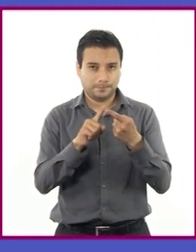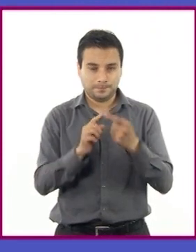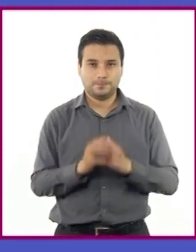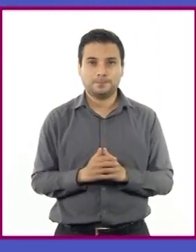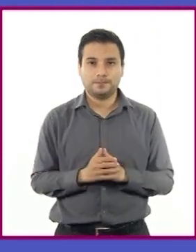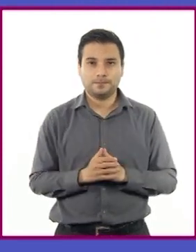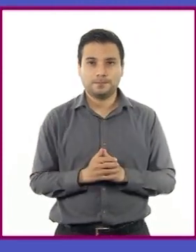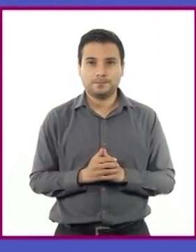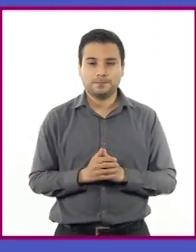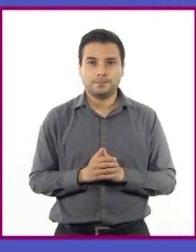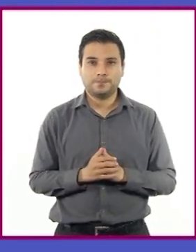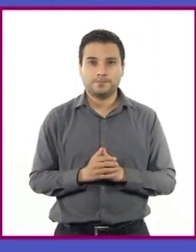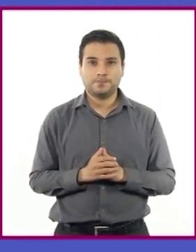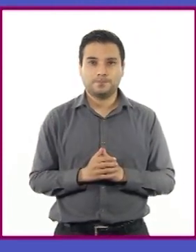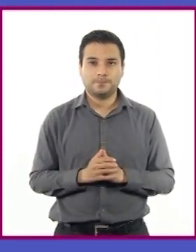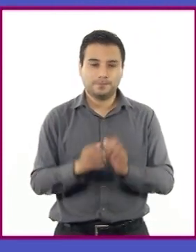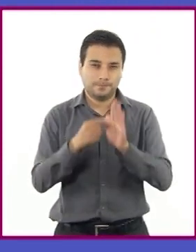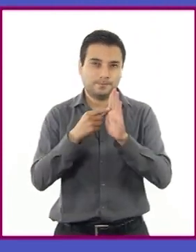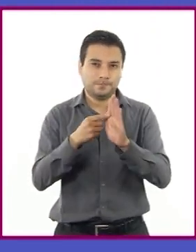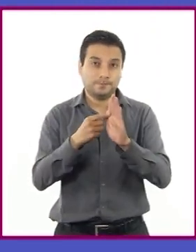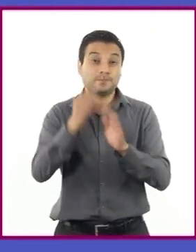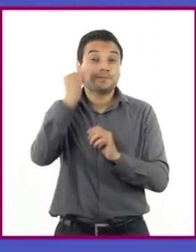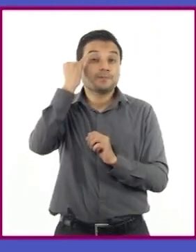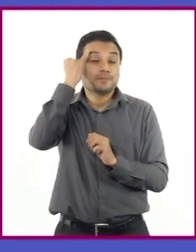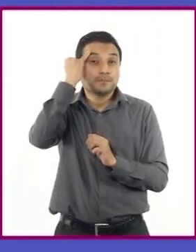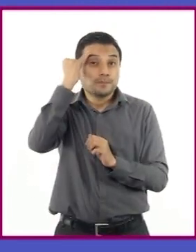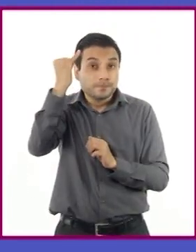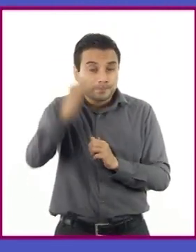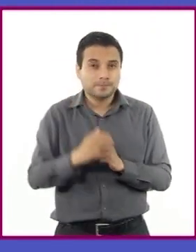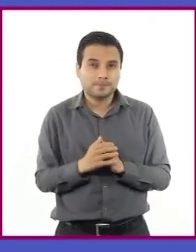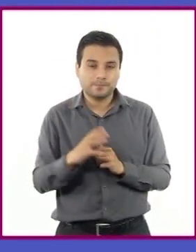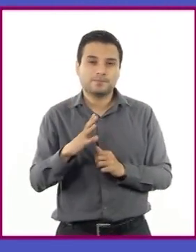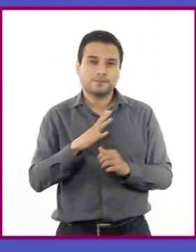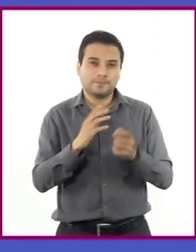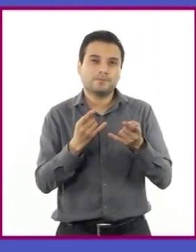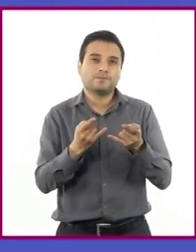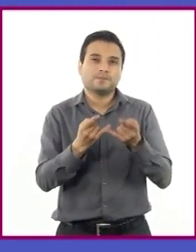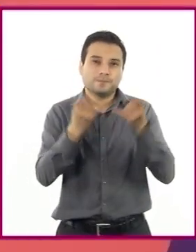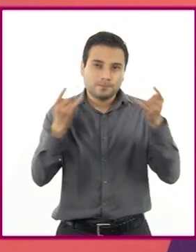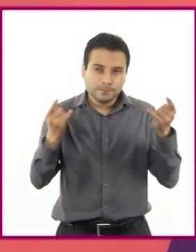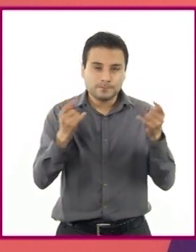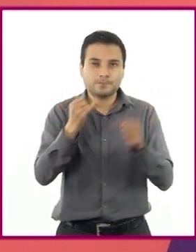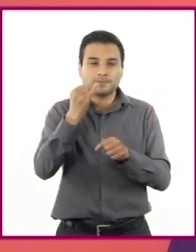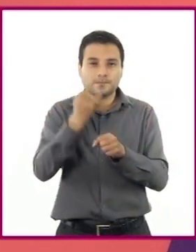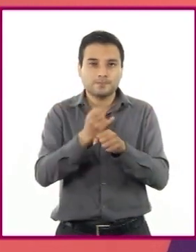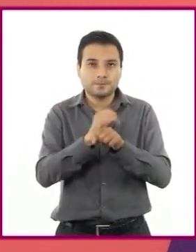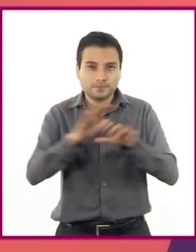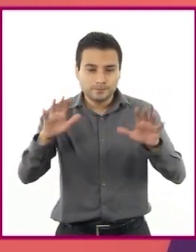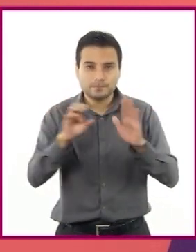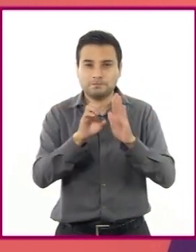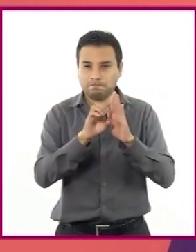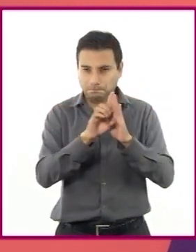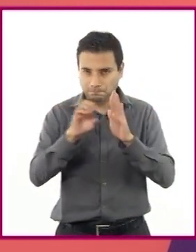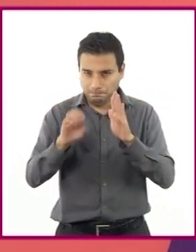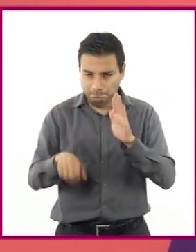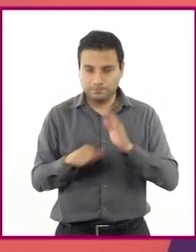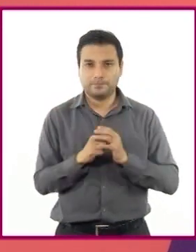presenta una tesis que se sustenta mediante hechos, datos y ejemplos. Y no, maestra.